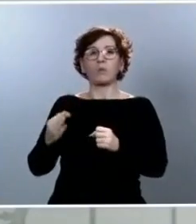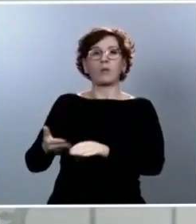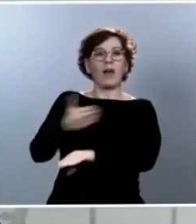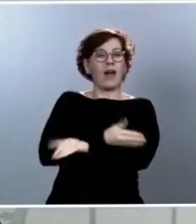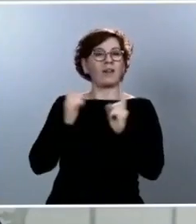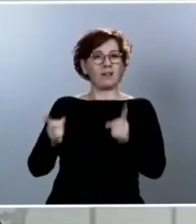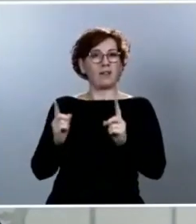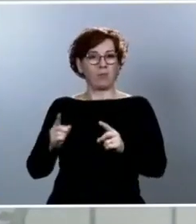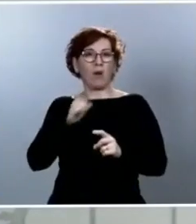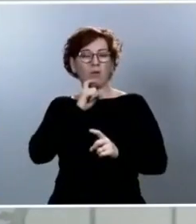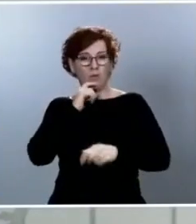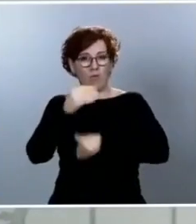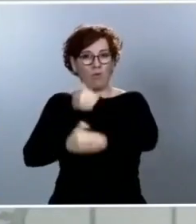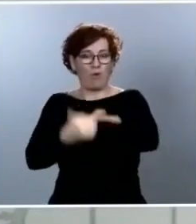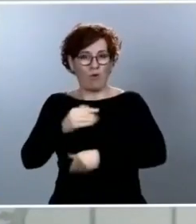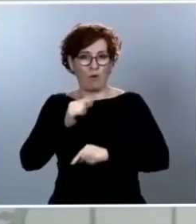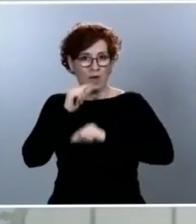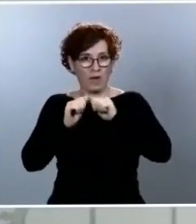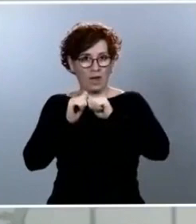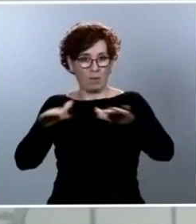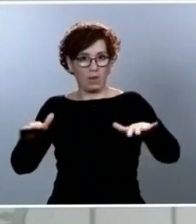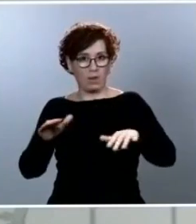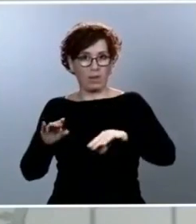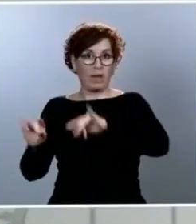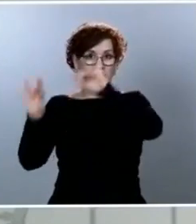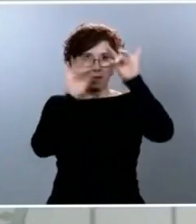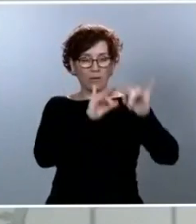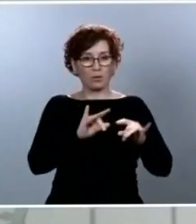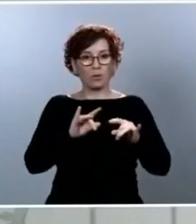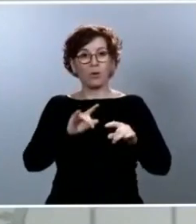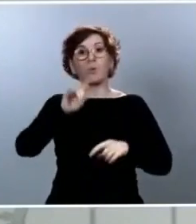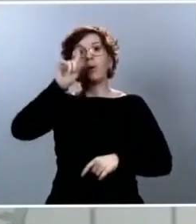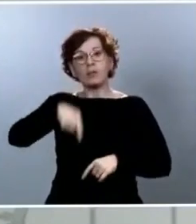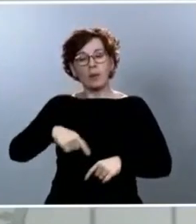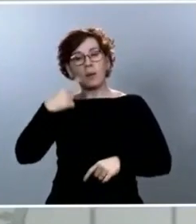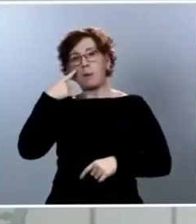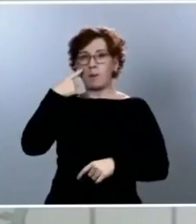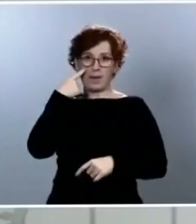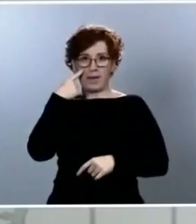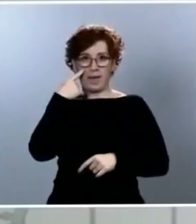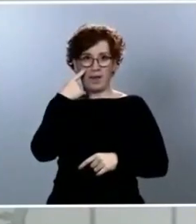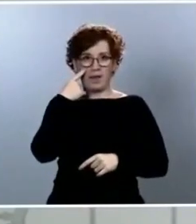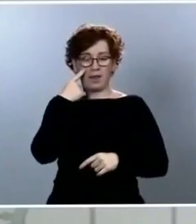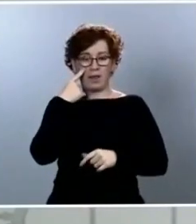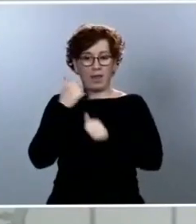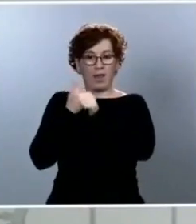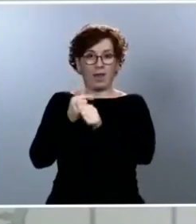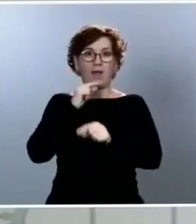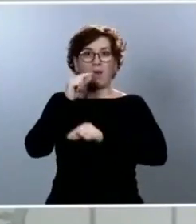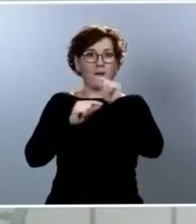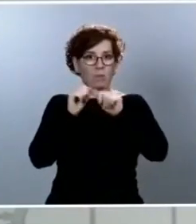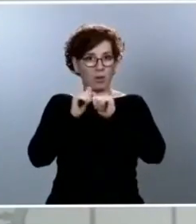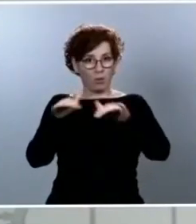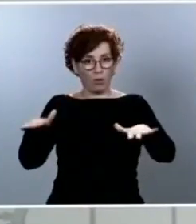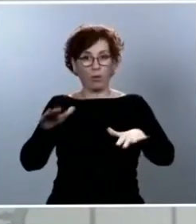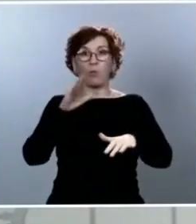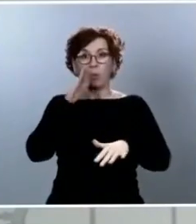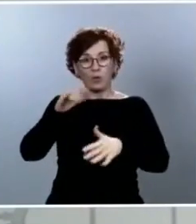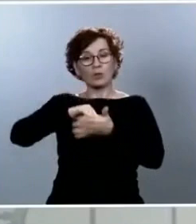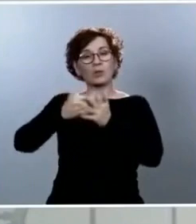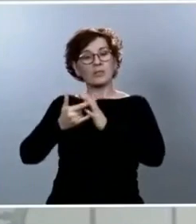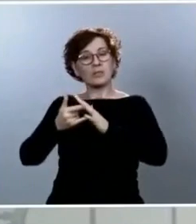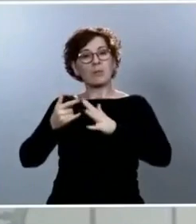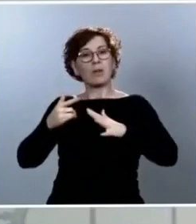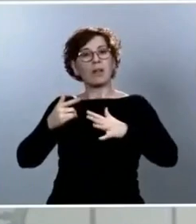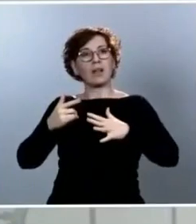tiene que haber una vigilancia epidemiológica y, en ese sentido, es muy importante reforzar los sistemas de salud pública que están en manos de las